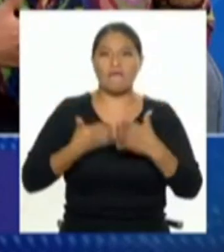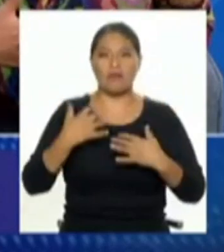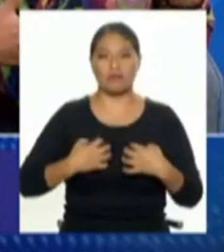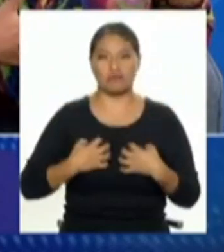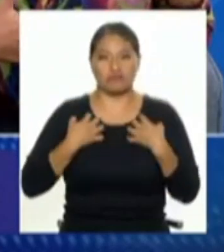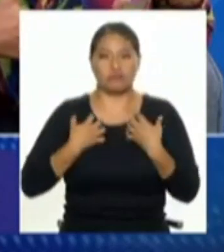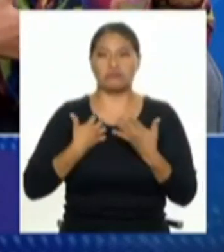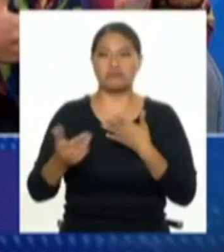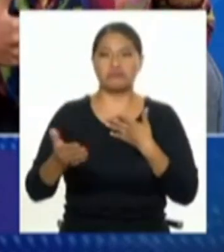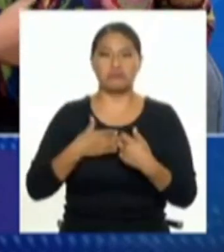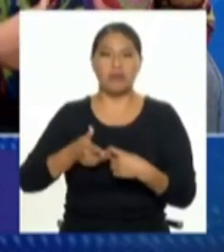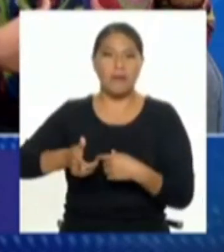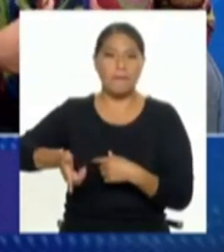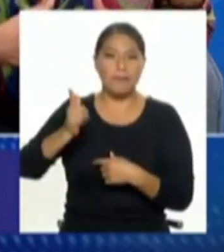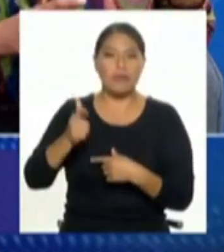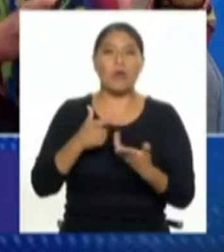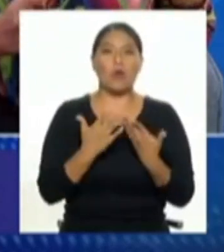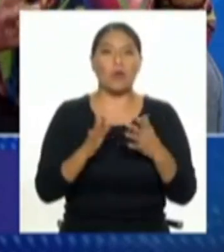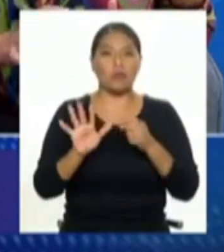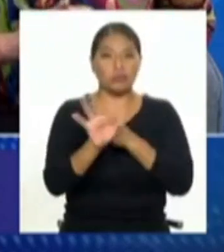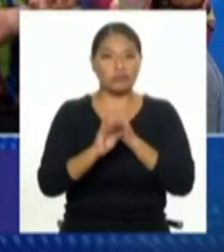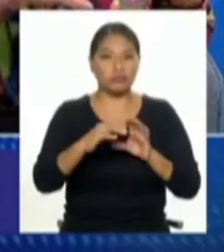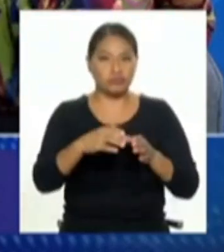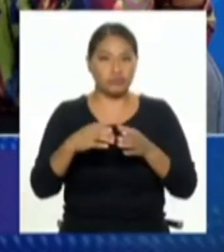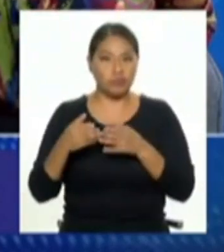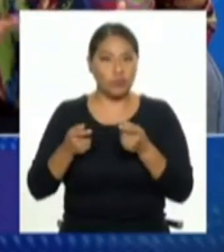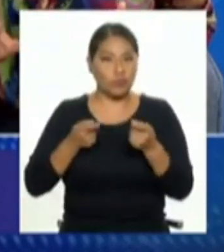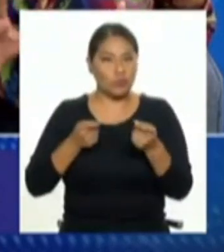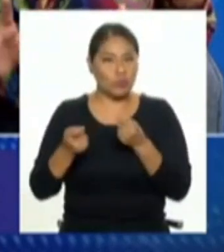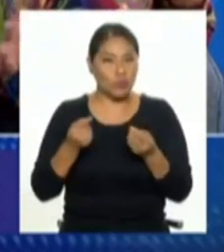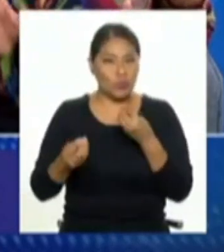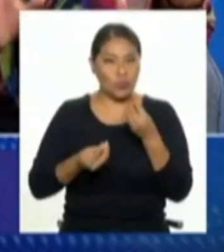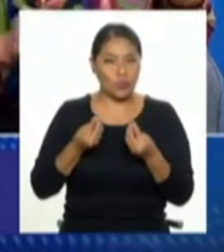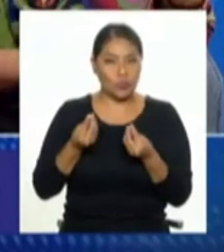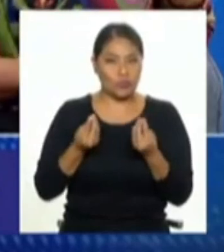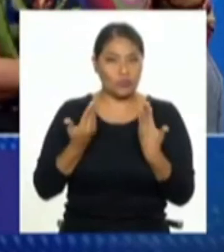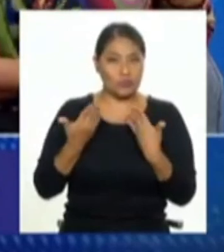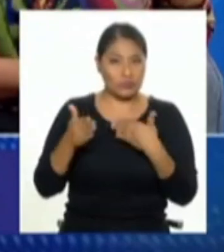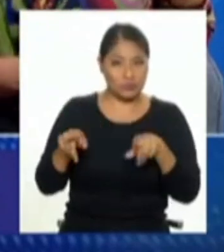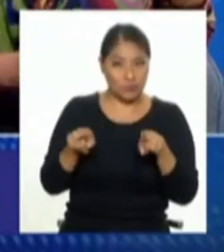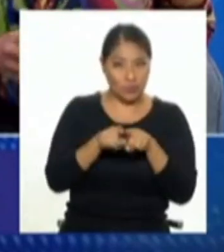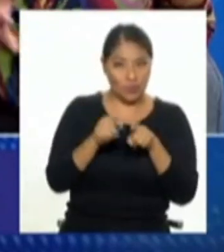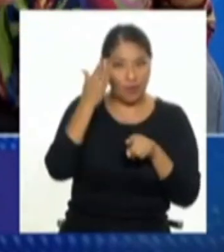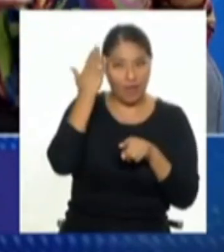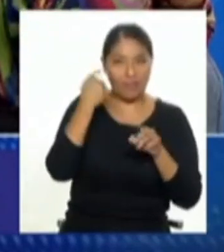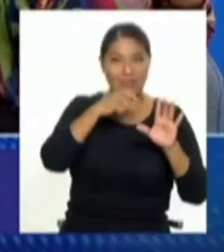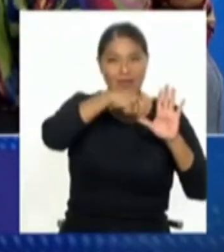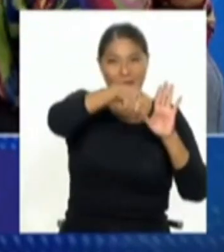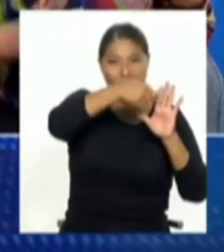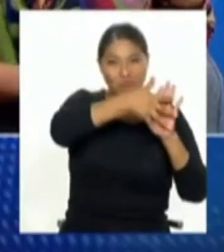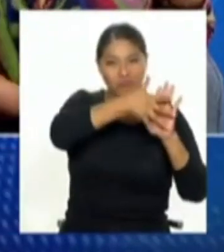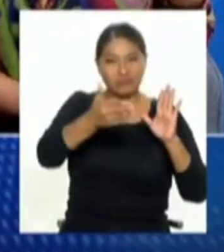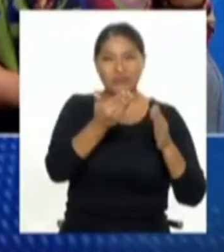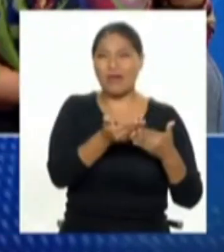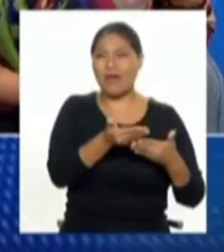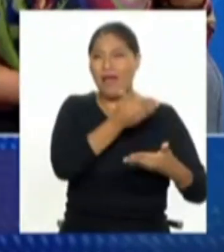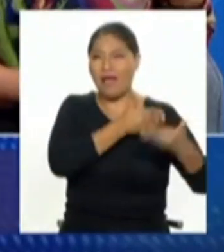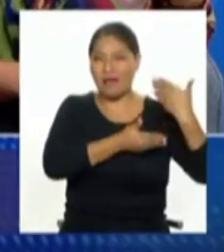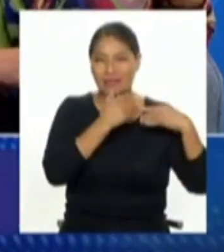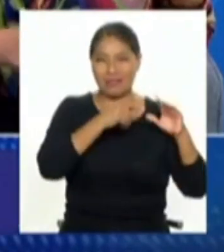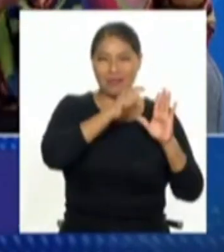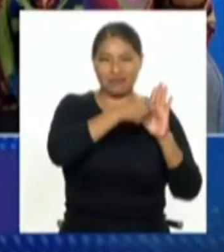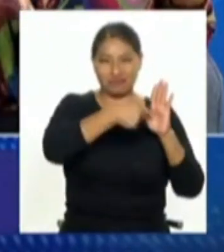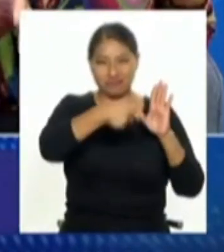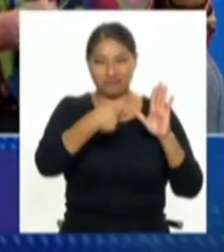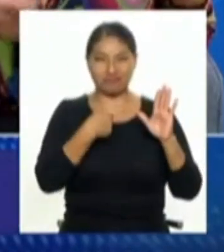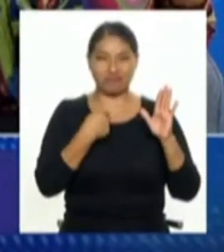no hay ningún tipo de control? ¿Podríamos llegar a tener una situación similar a estas películas en donde, no sé, había una película en donde aparecía Michael